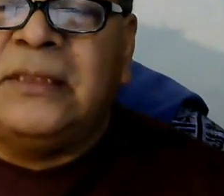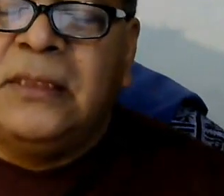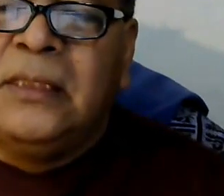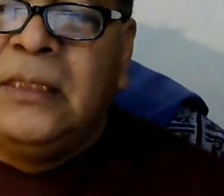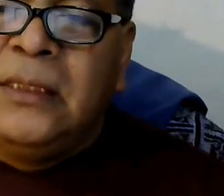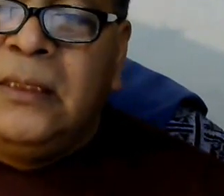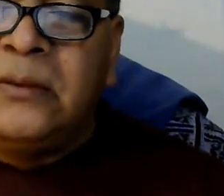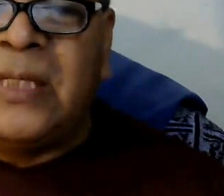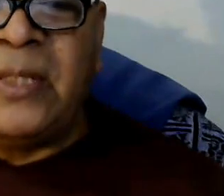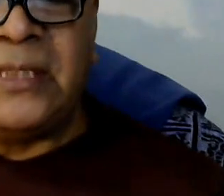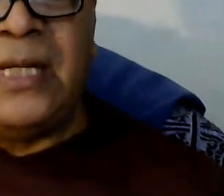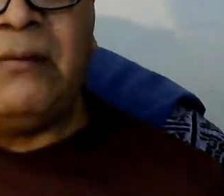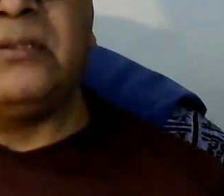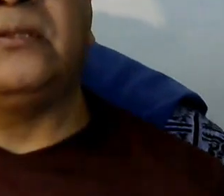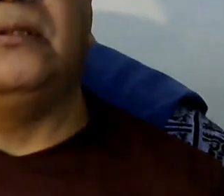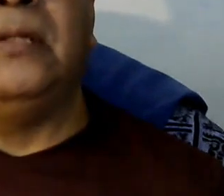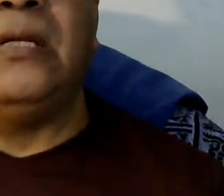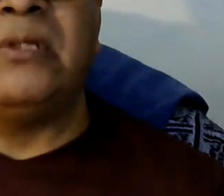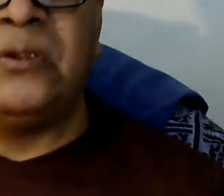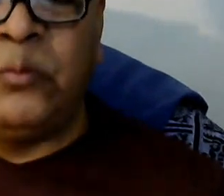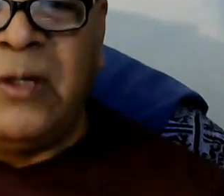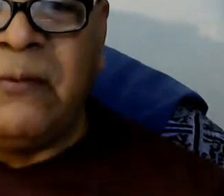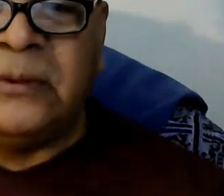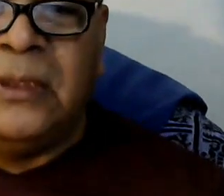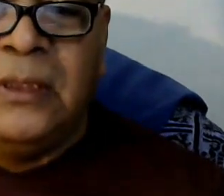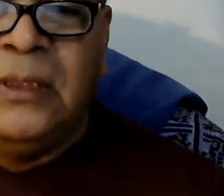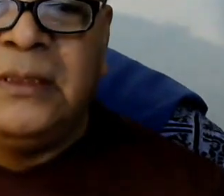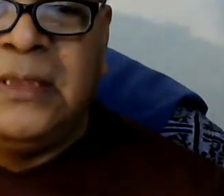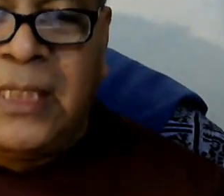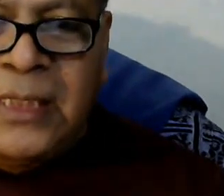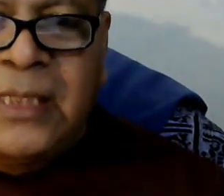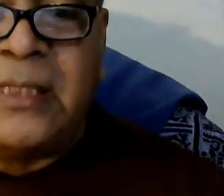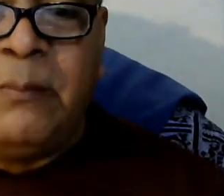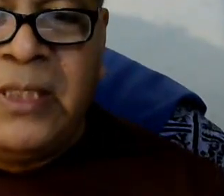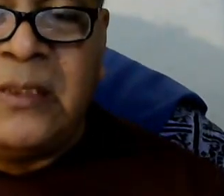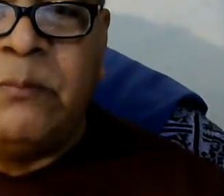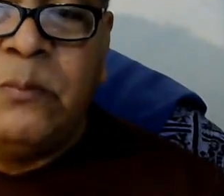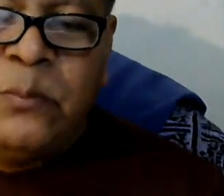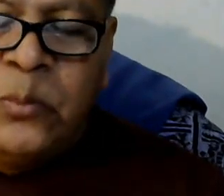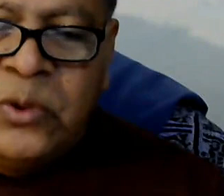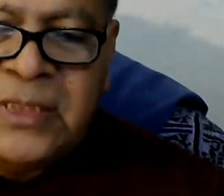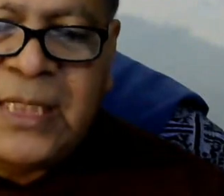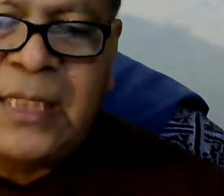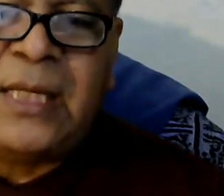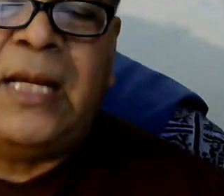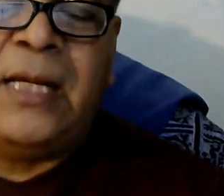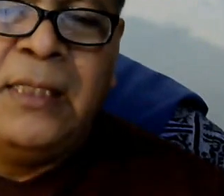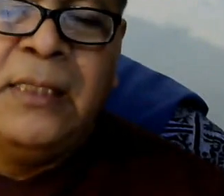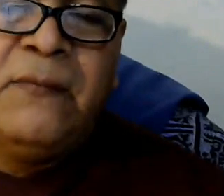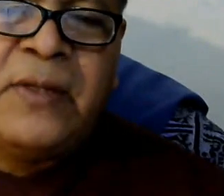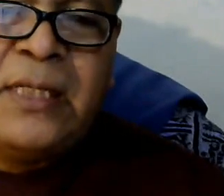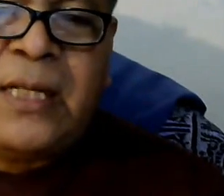alcanza entonces qué pasará con nuestro en nuestros pueblos si la gente realmente se pusieran